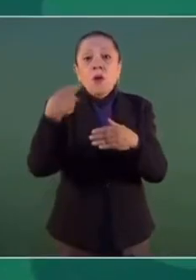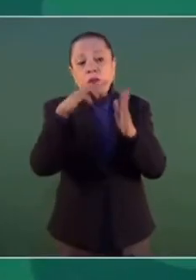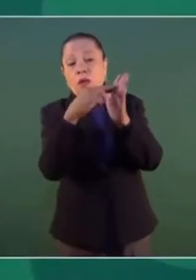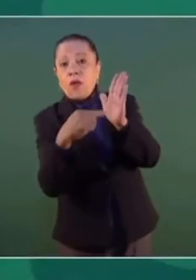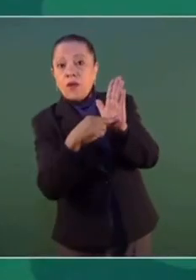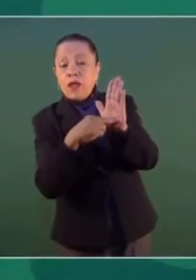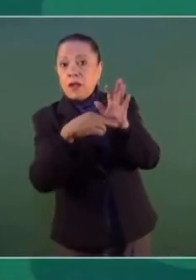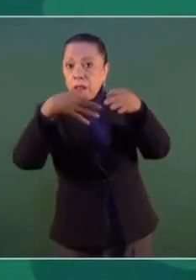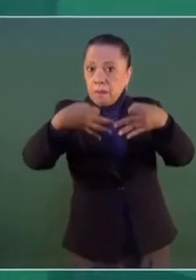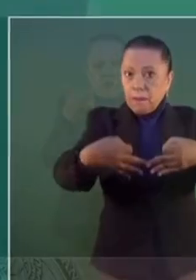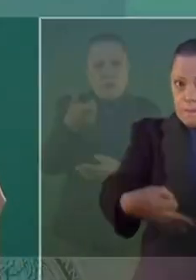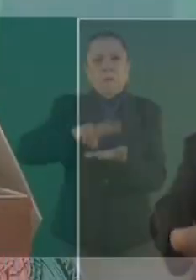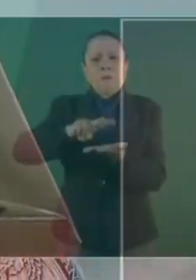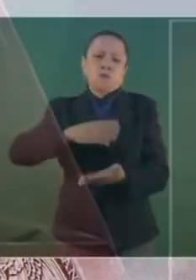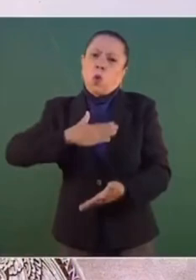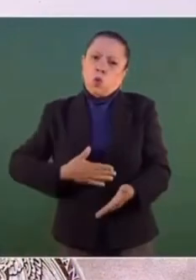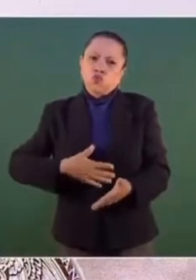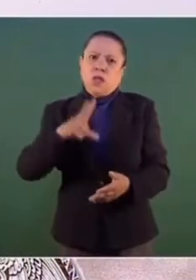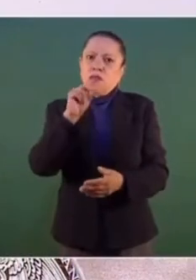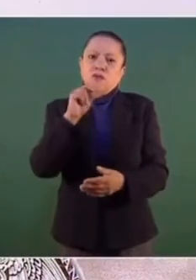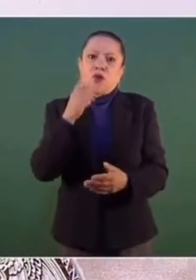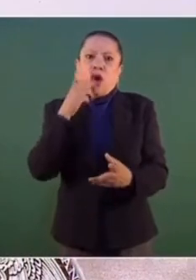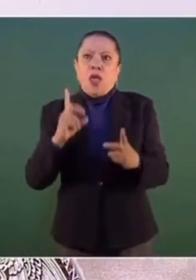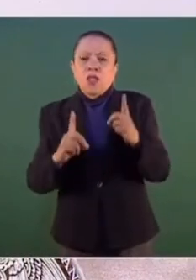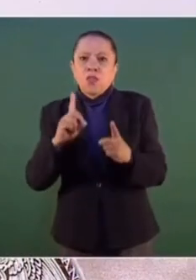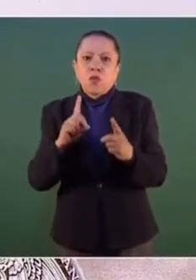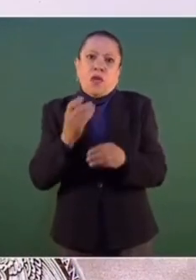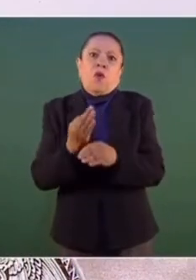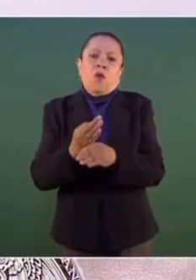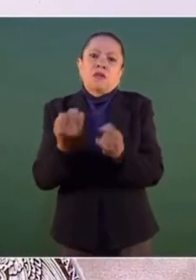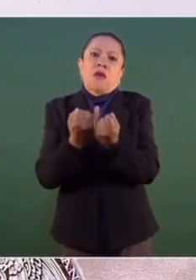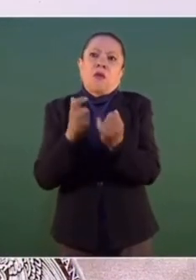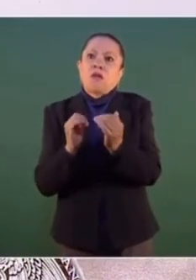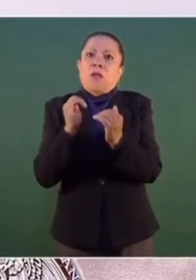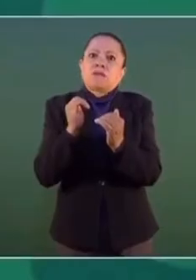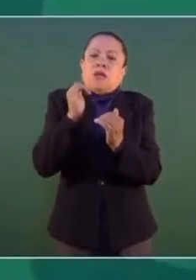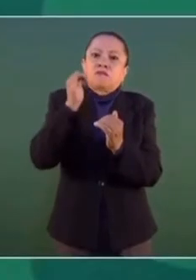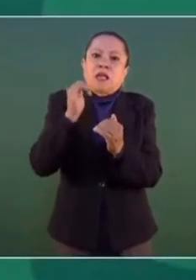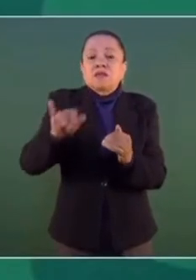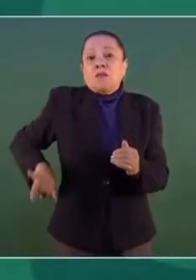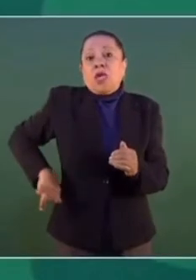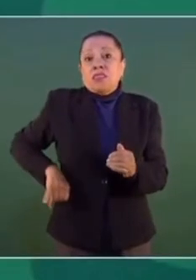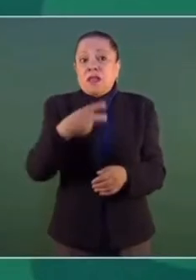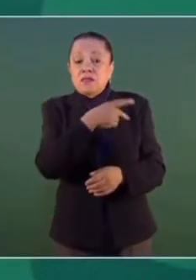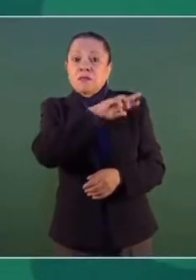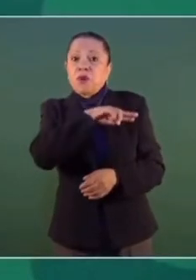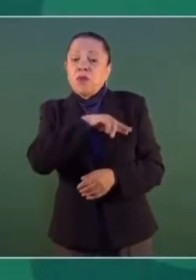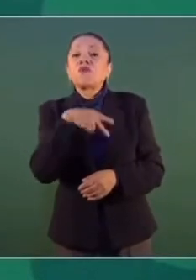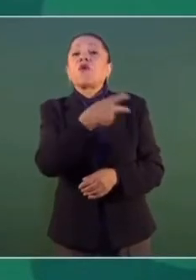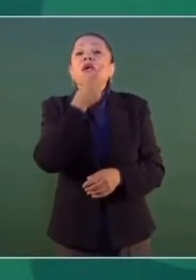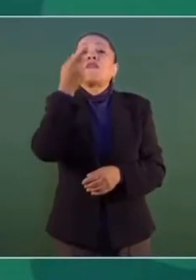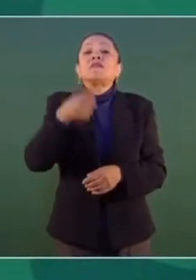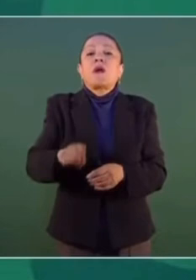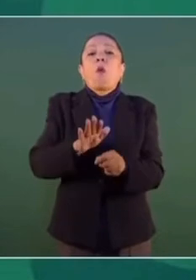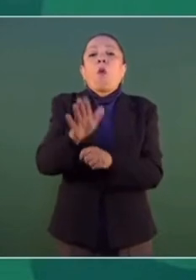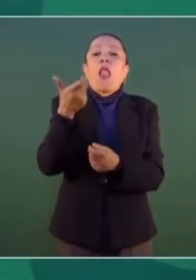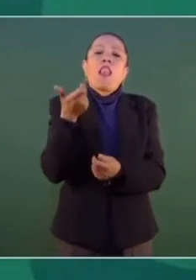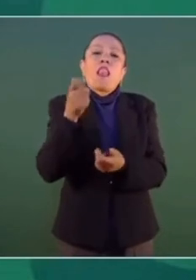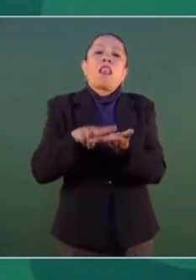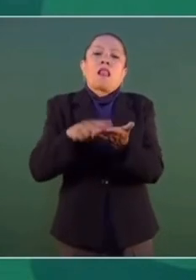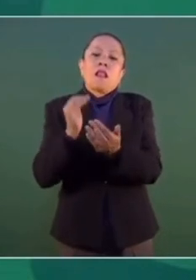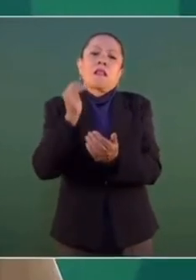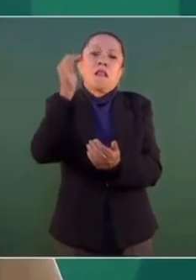para empezar la producción. Ya no estaremos sujetos como hasta hoy a que los intereses privados sean los que fijen las tarifas, que despachen